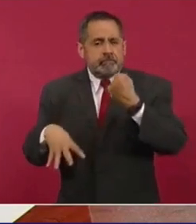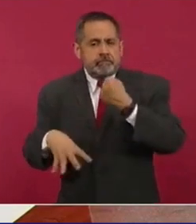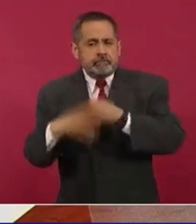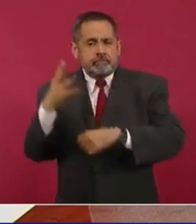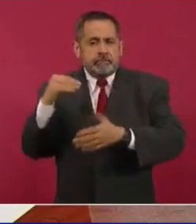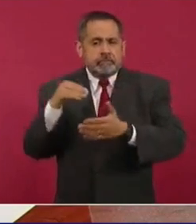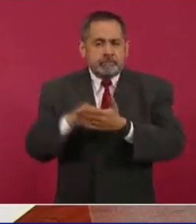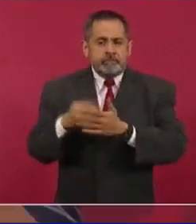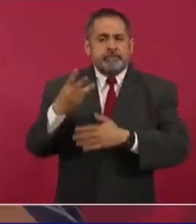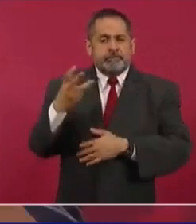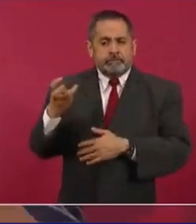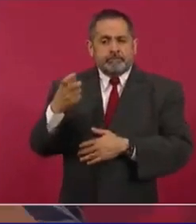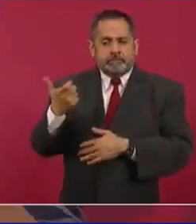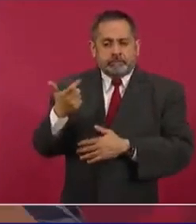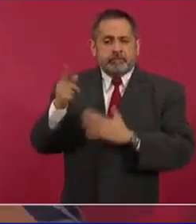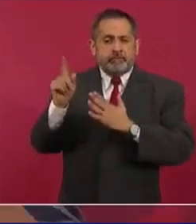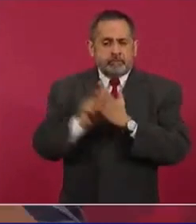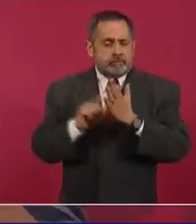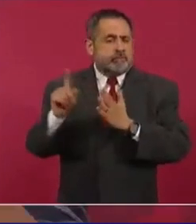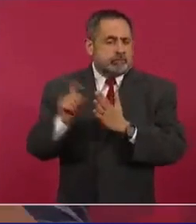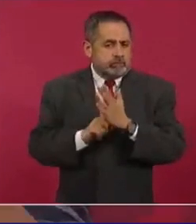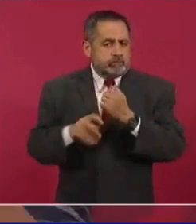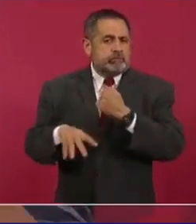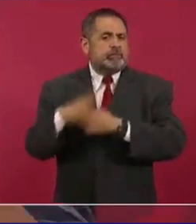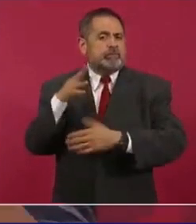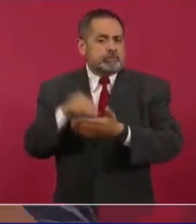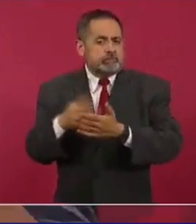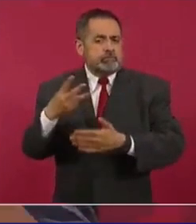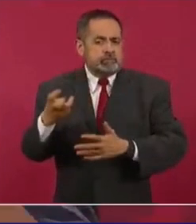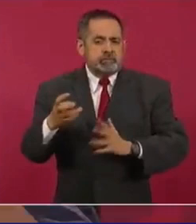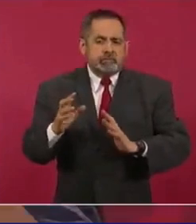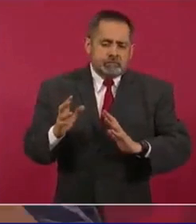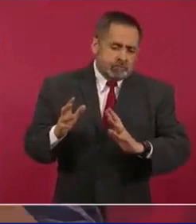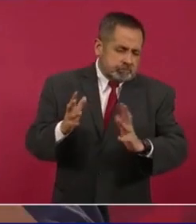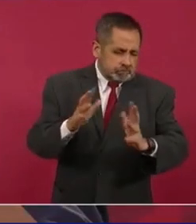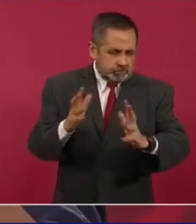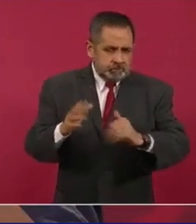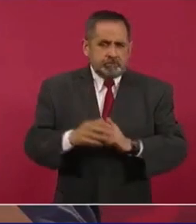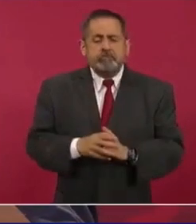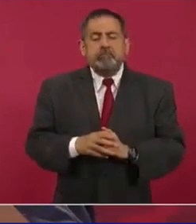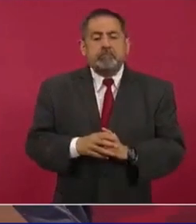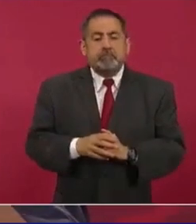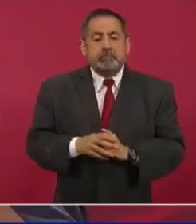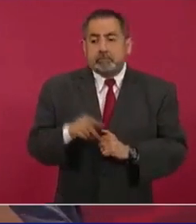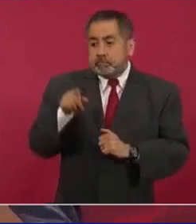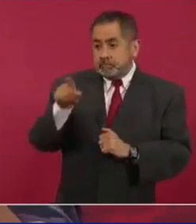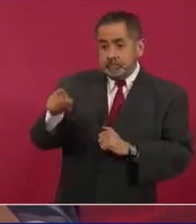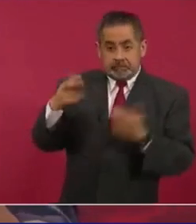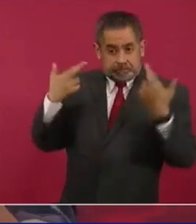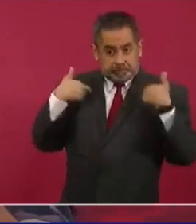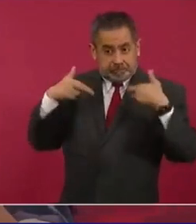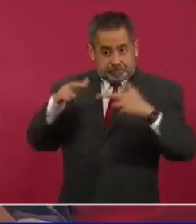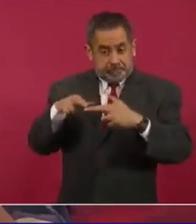pesos mensuales de los trabajadores y el salario promedio de un maestro